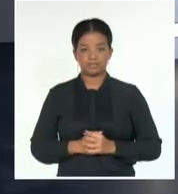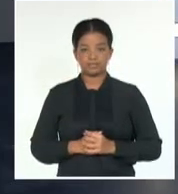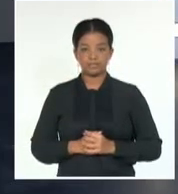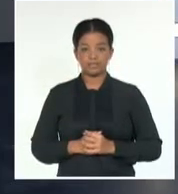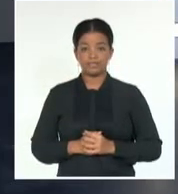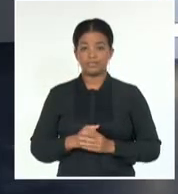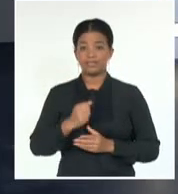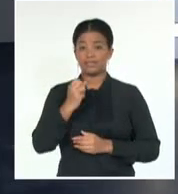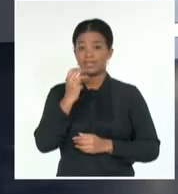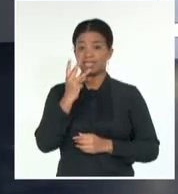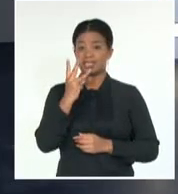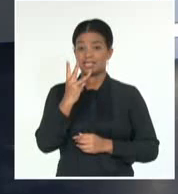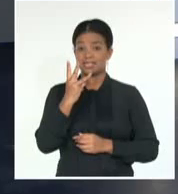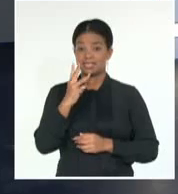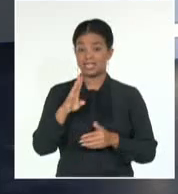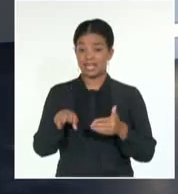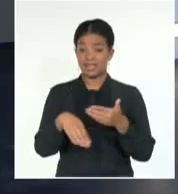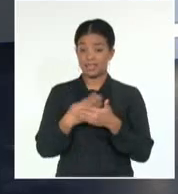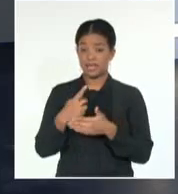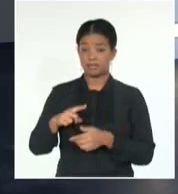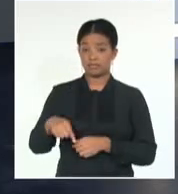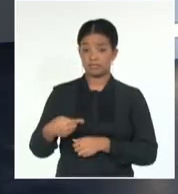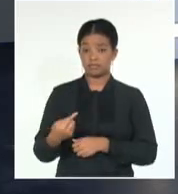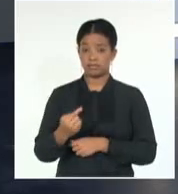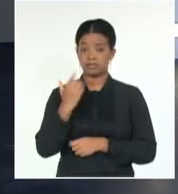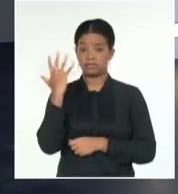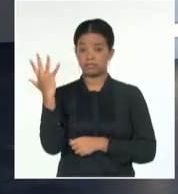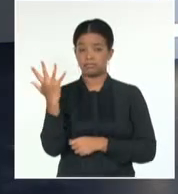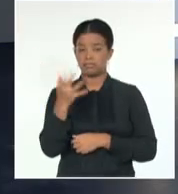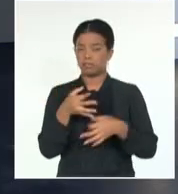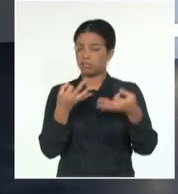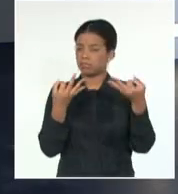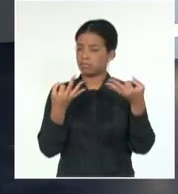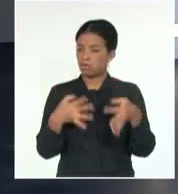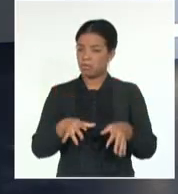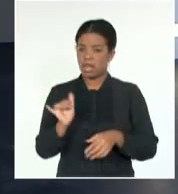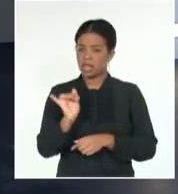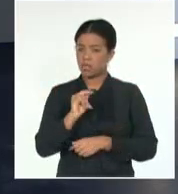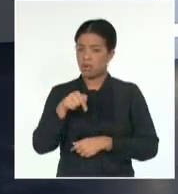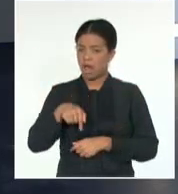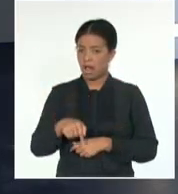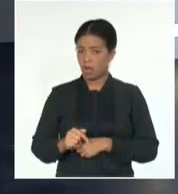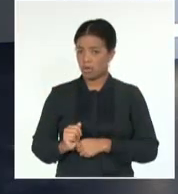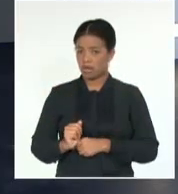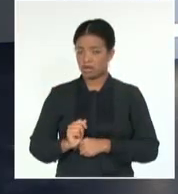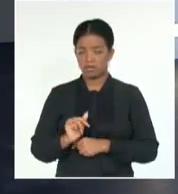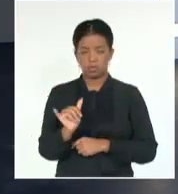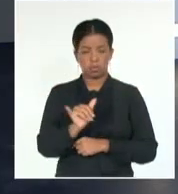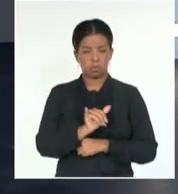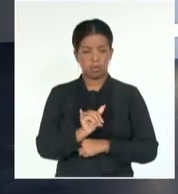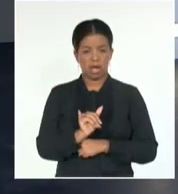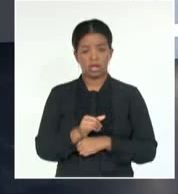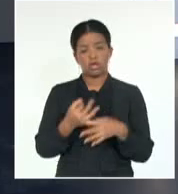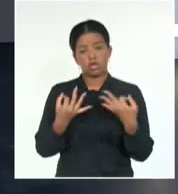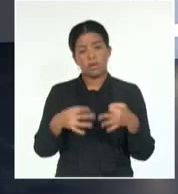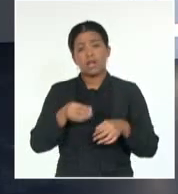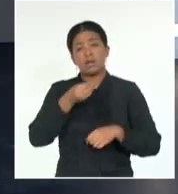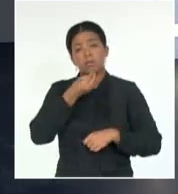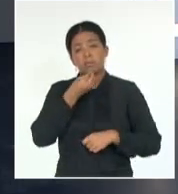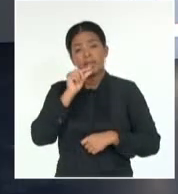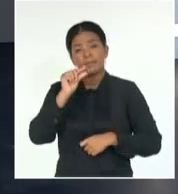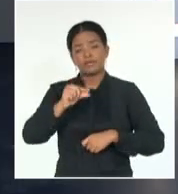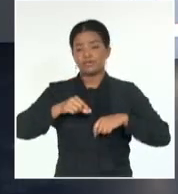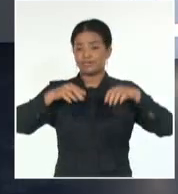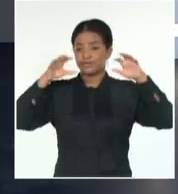días, pues se esperan un tiempo normal, como en todos estos días, no habrá gran variación, algún chubasco, alguna lluvia,